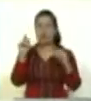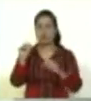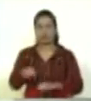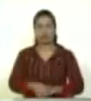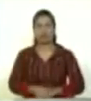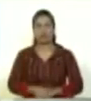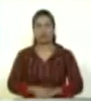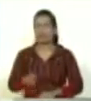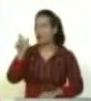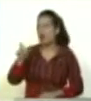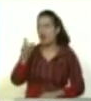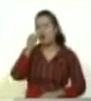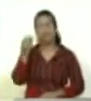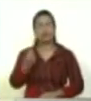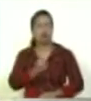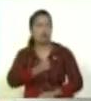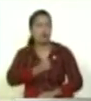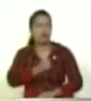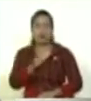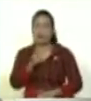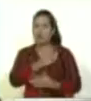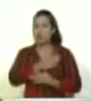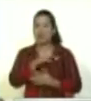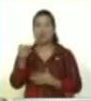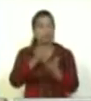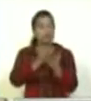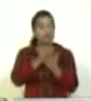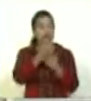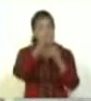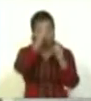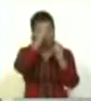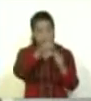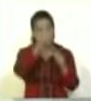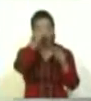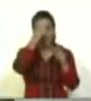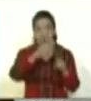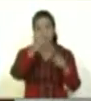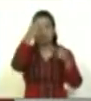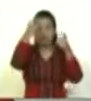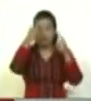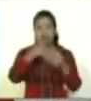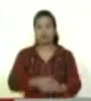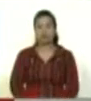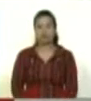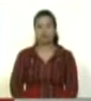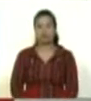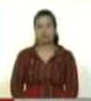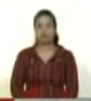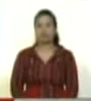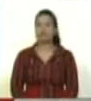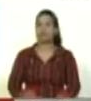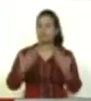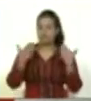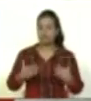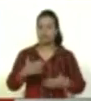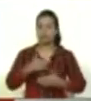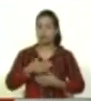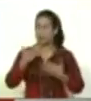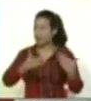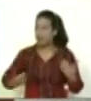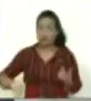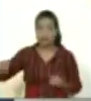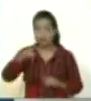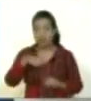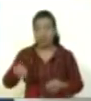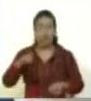Un hombre lleno de amor, un hombre fiel a nuestro comandante Chávez y su legado. Yo soy el presidente de ustedes para